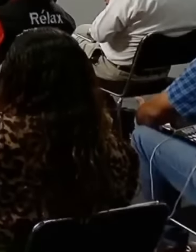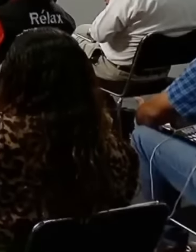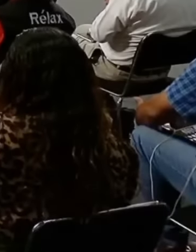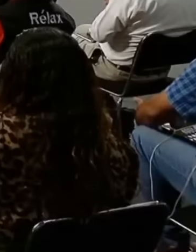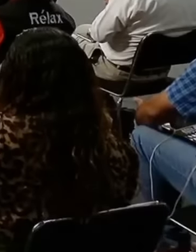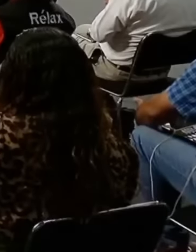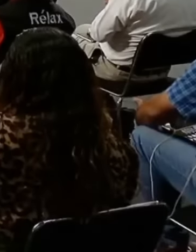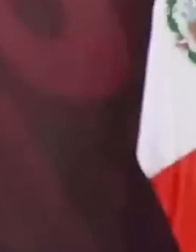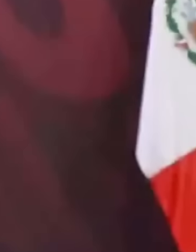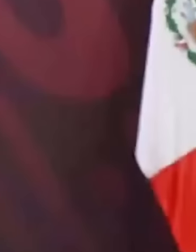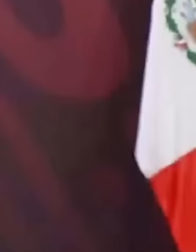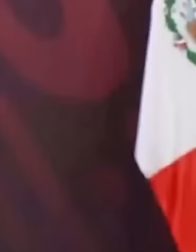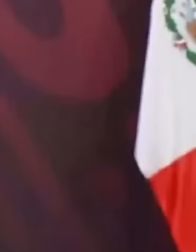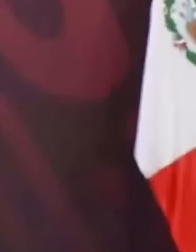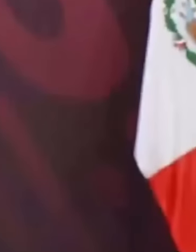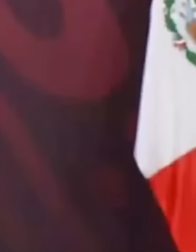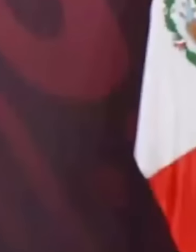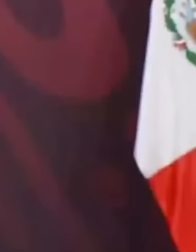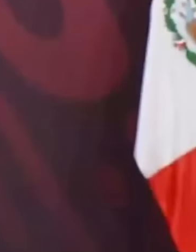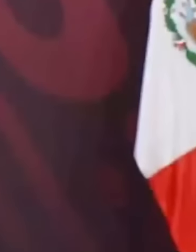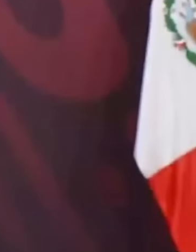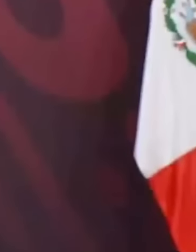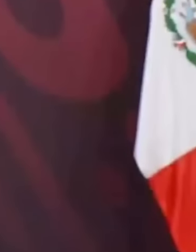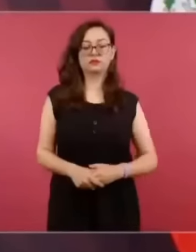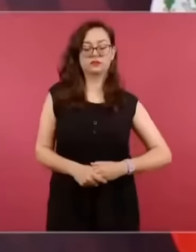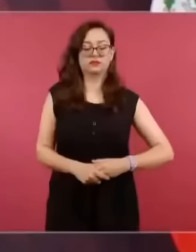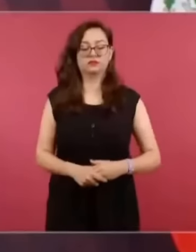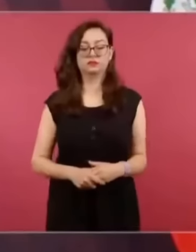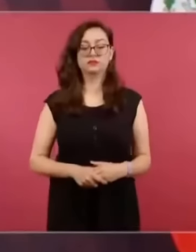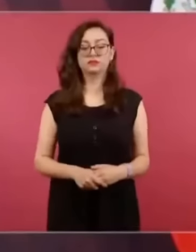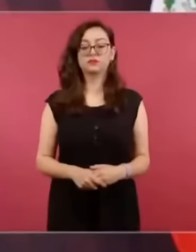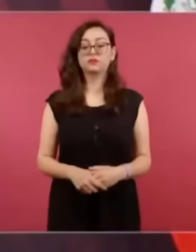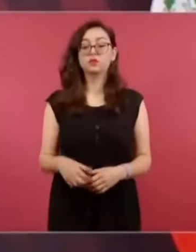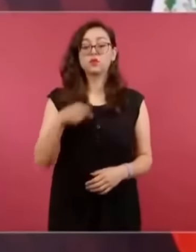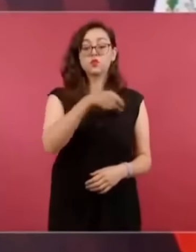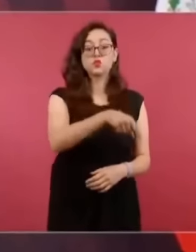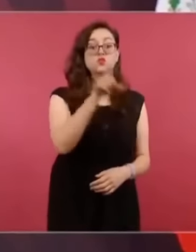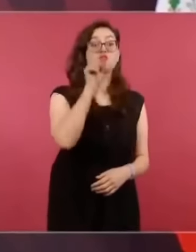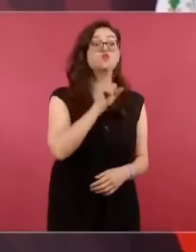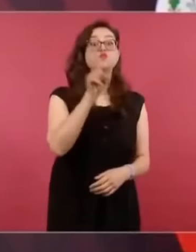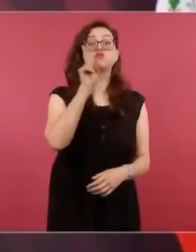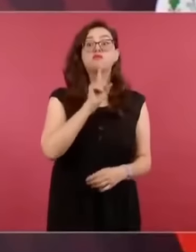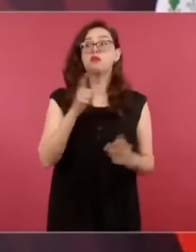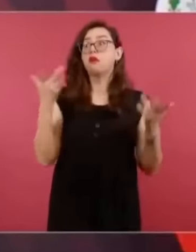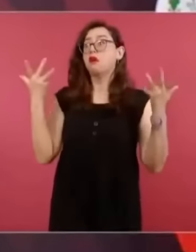y en 24 horas el juez le otorga el amparo